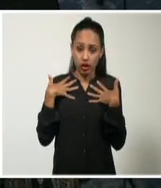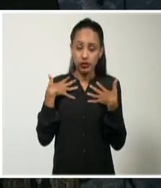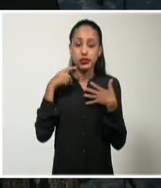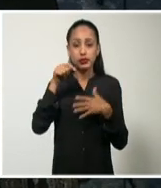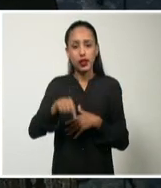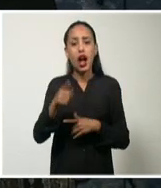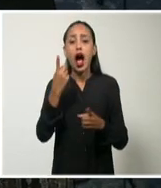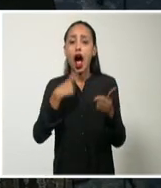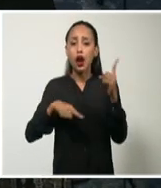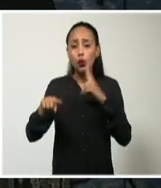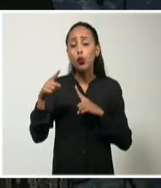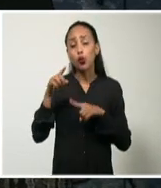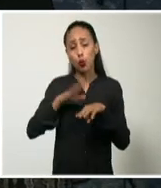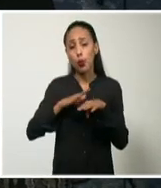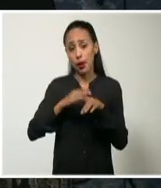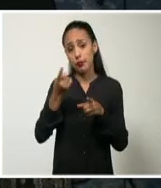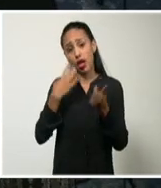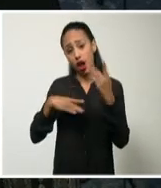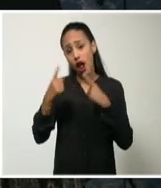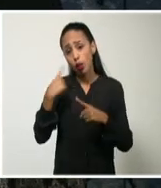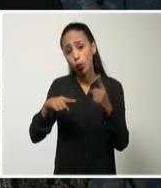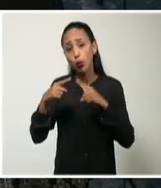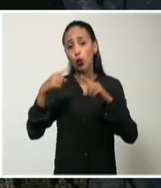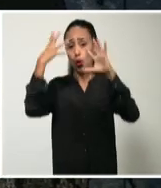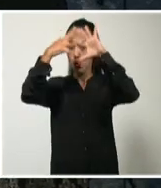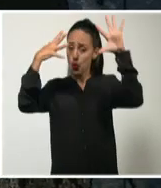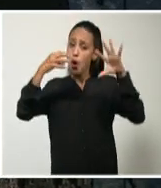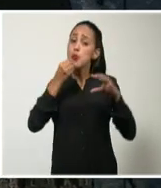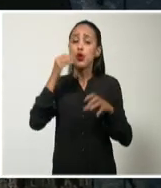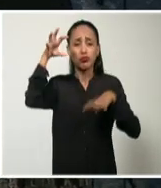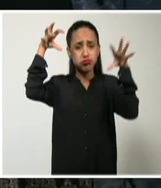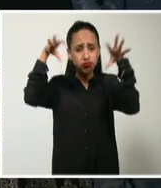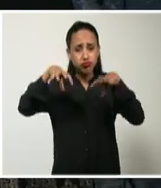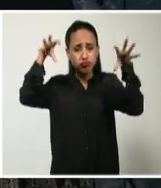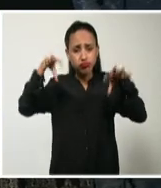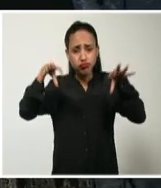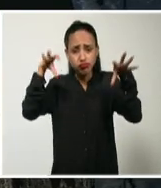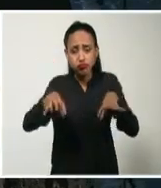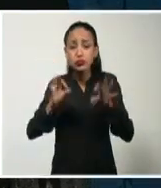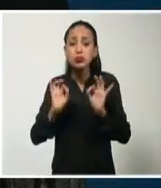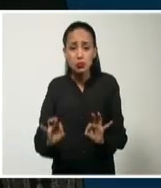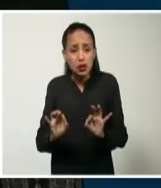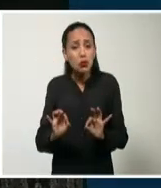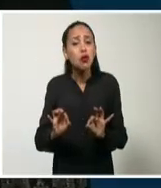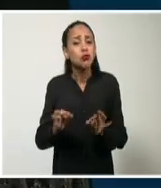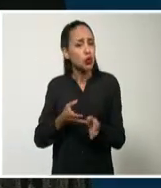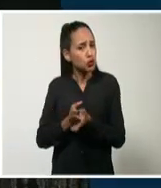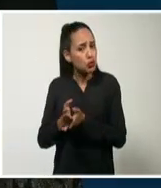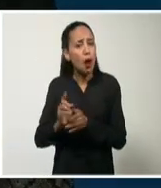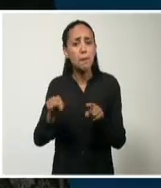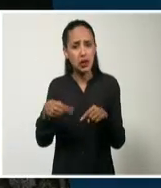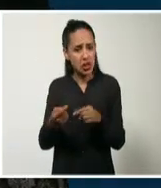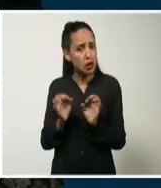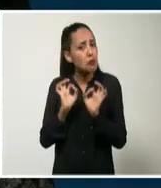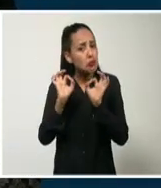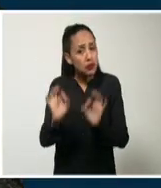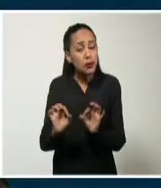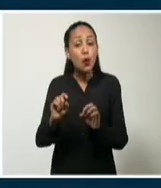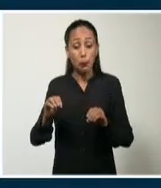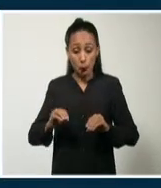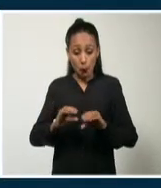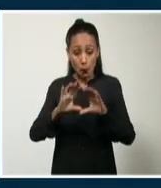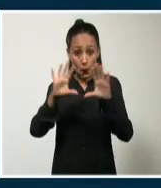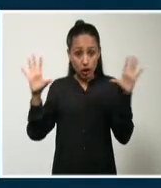algunos nublados que dan aislada actividad de chubascos y lluvias y así se van a mantener las condiciones durante el día de mañana. Estará amaneciendo